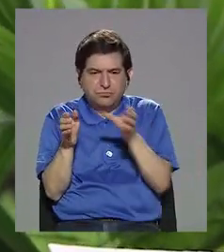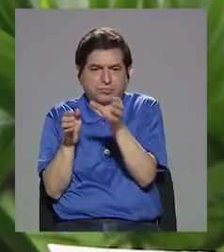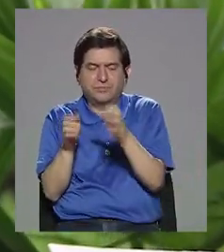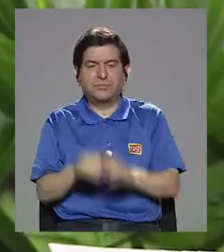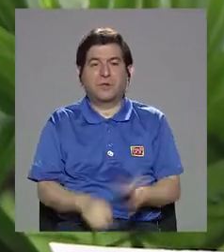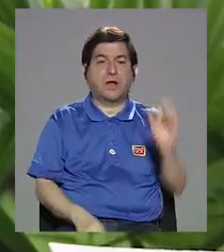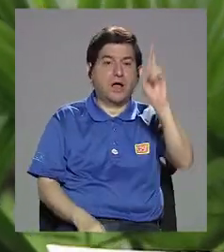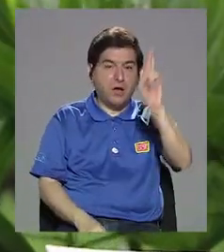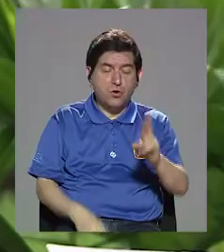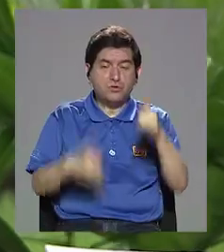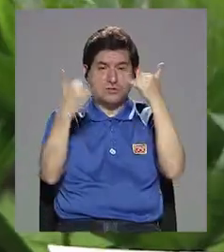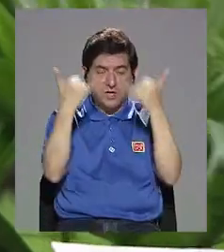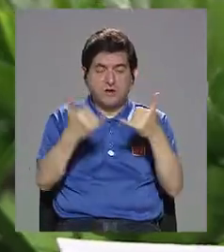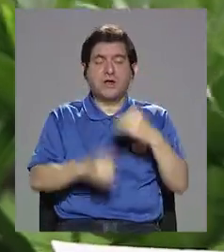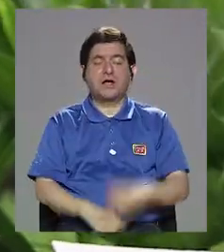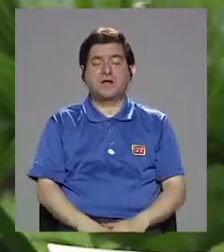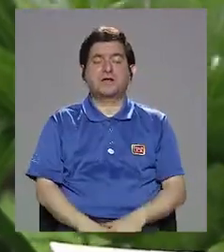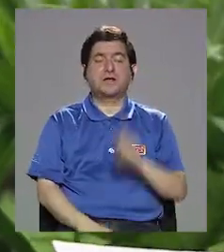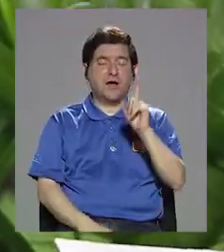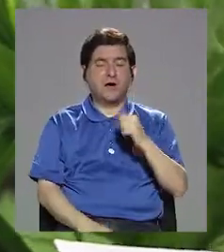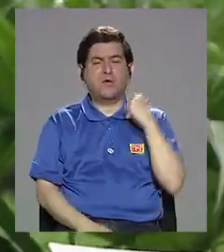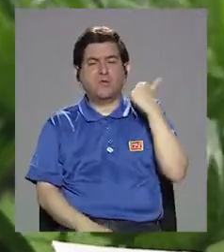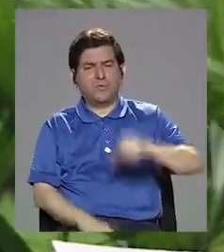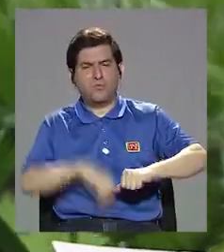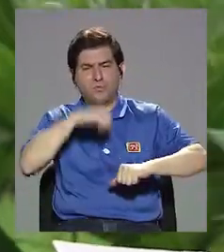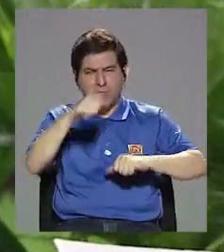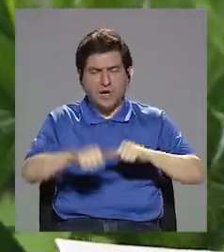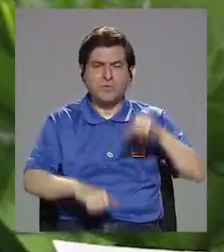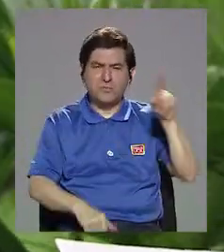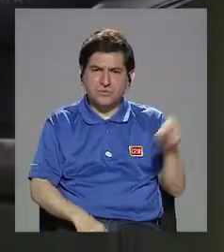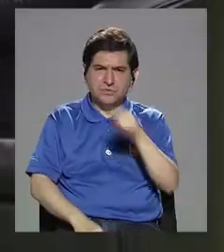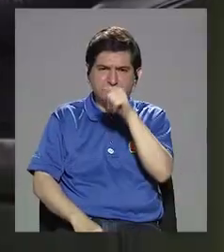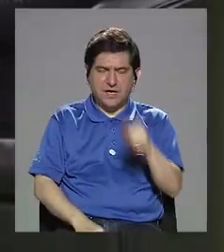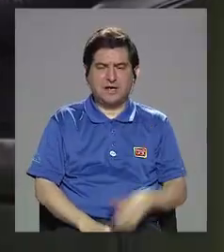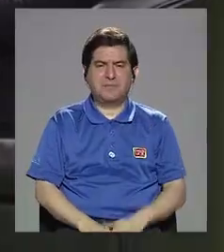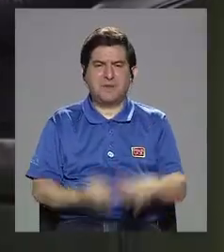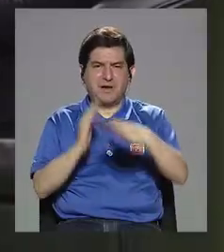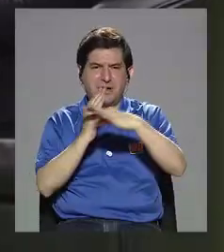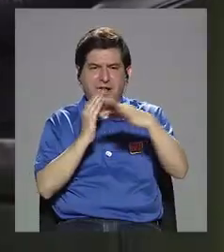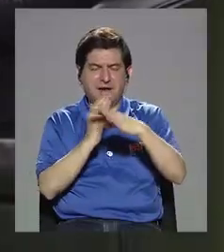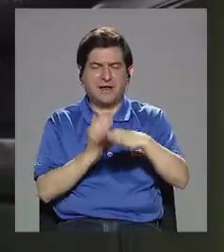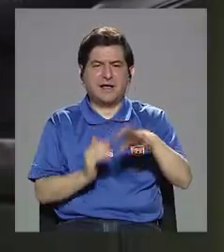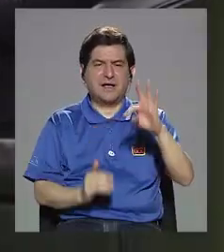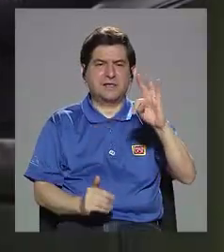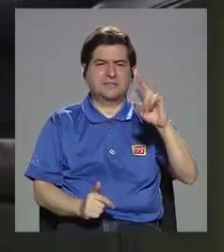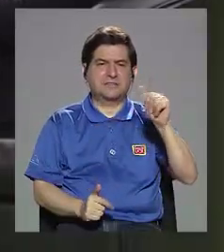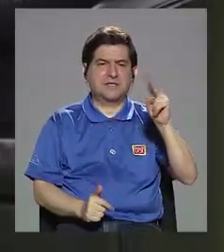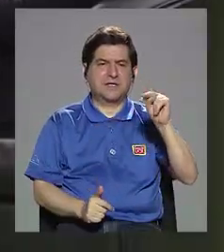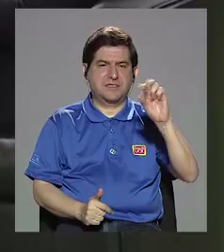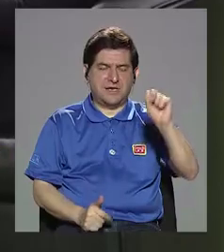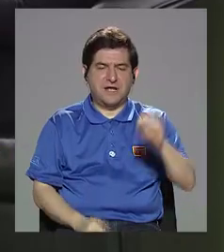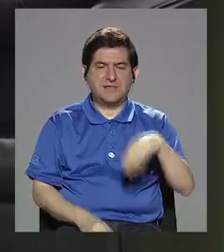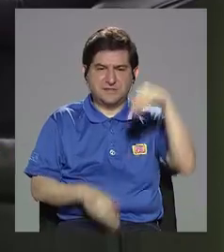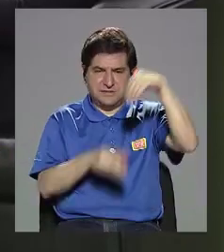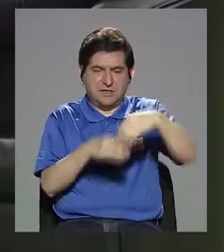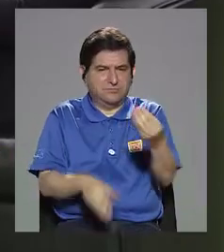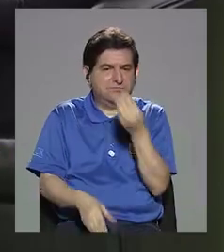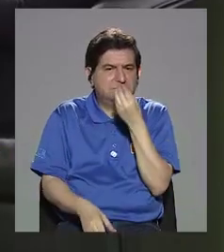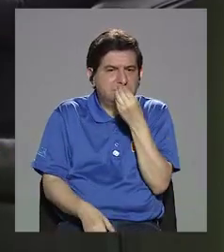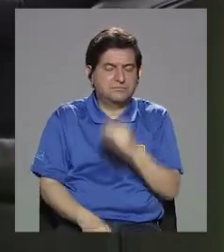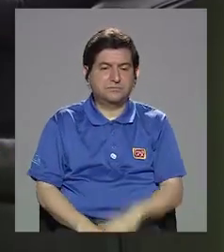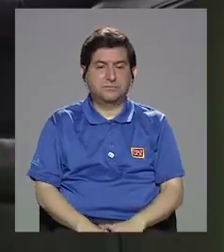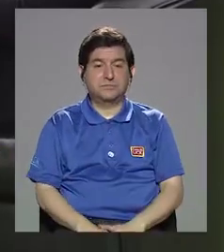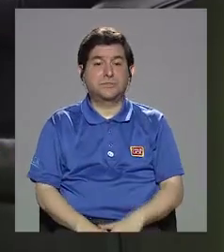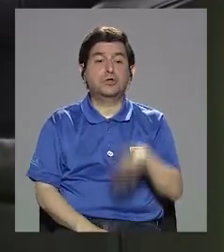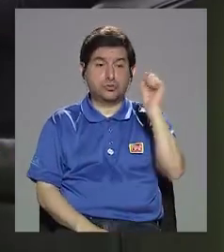se ha hecho un gran esfuerzo para eliminar los trans de la dieta. Y esto es algo que,